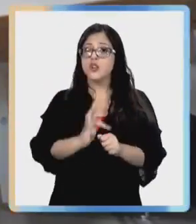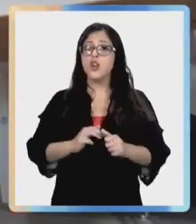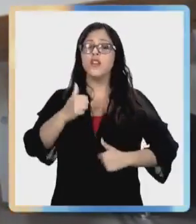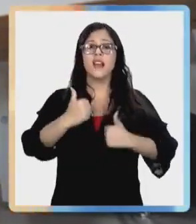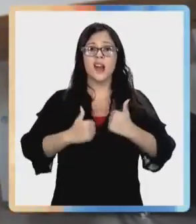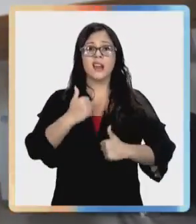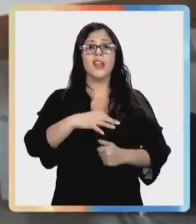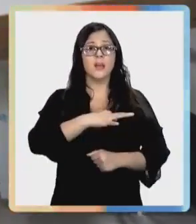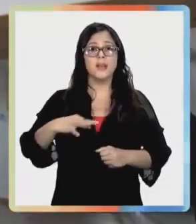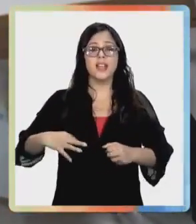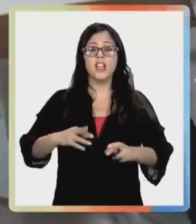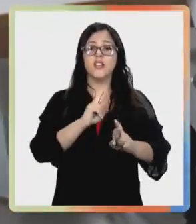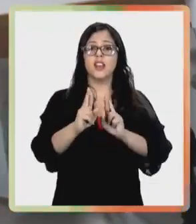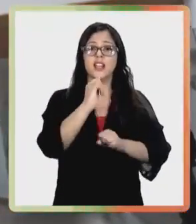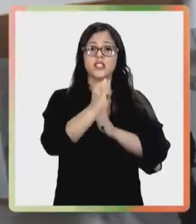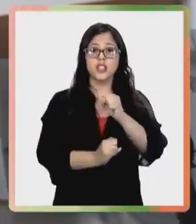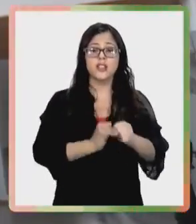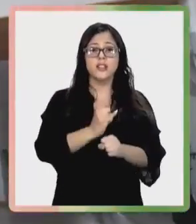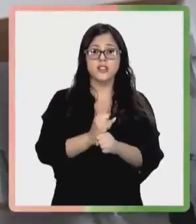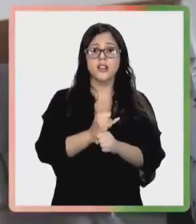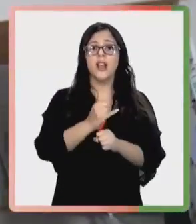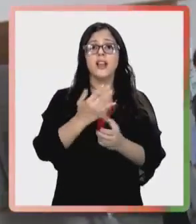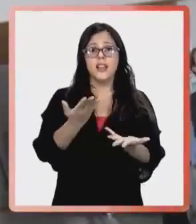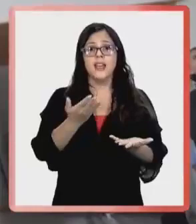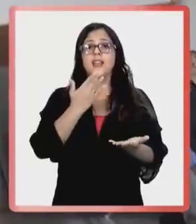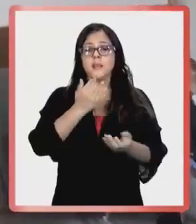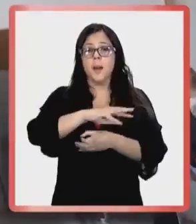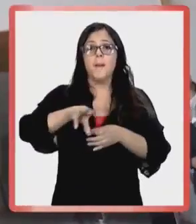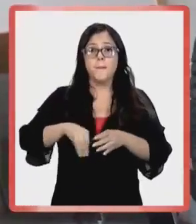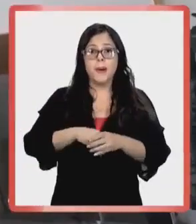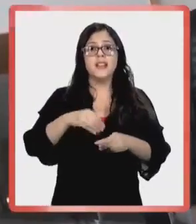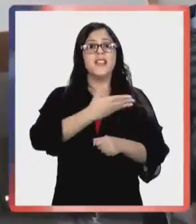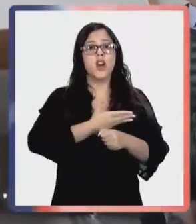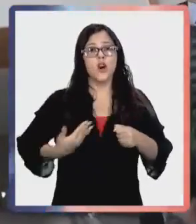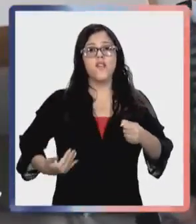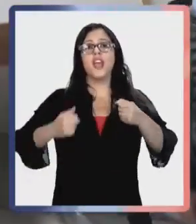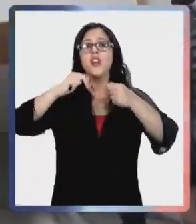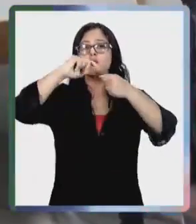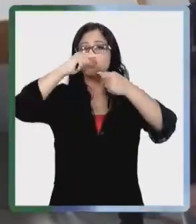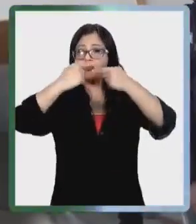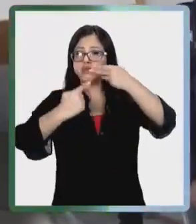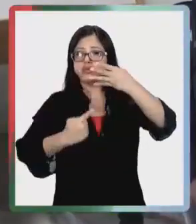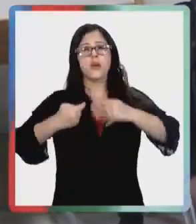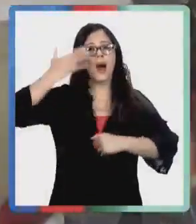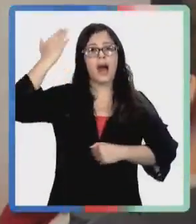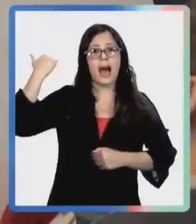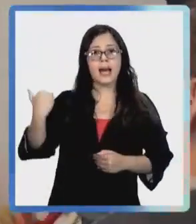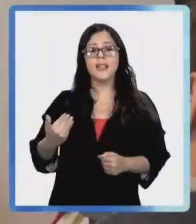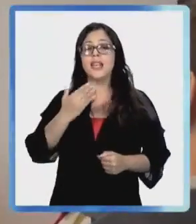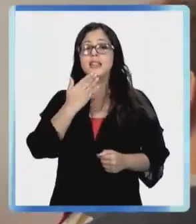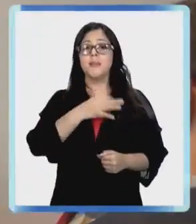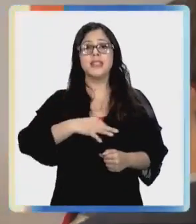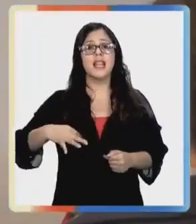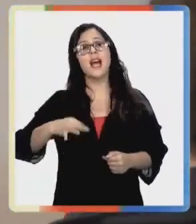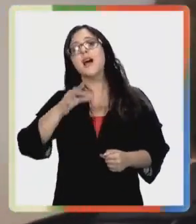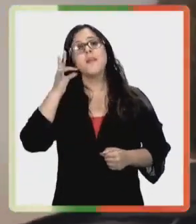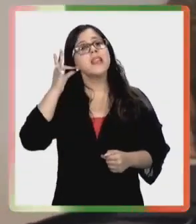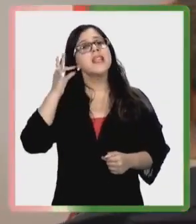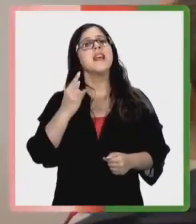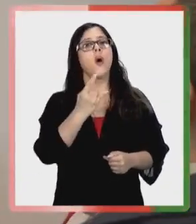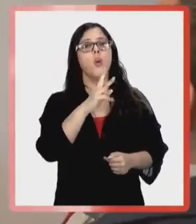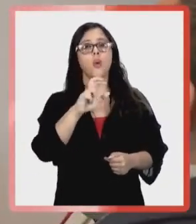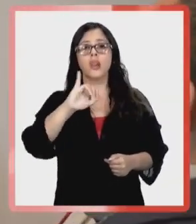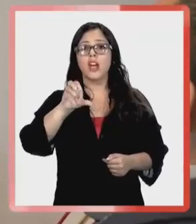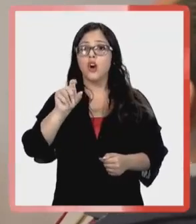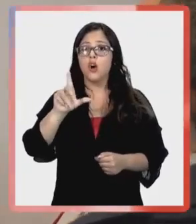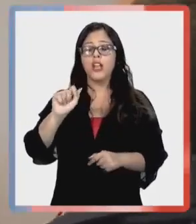son funcionarios de carrera del Ministerio de Relaciones Exteriores y que han formado parte de gobiernos anteriores. Y respecto de la